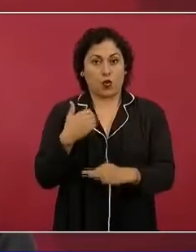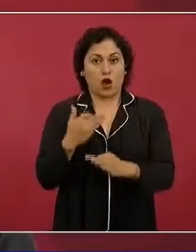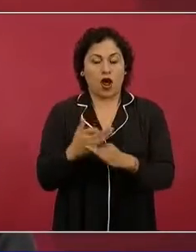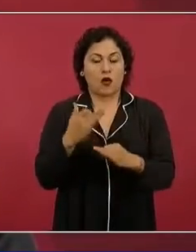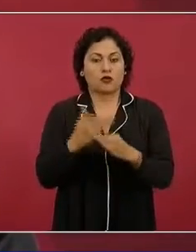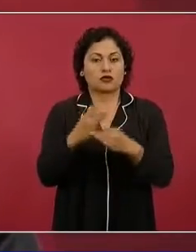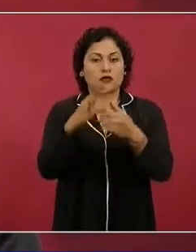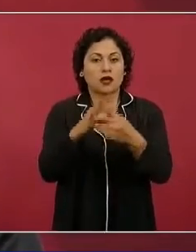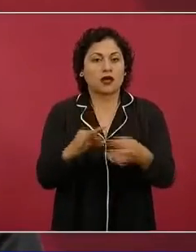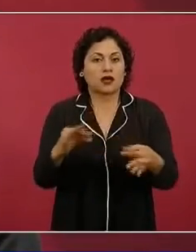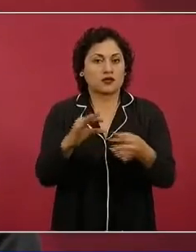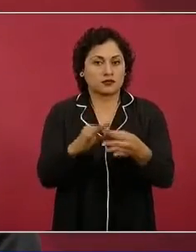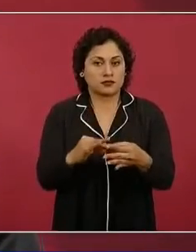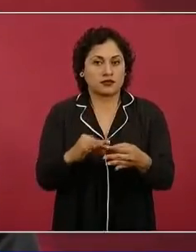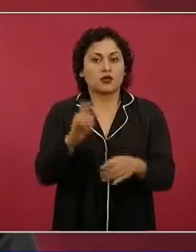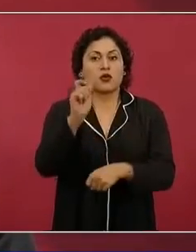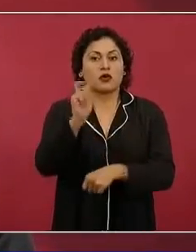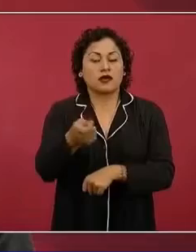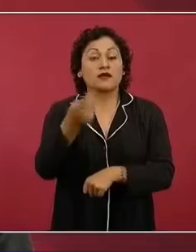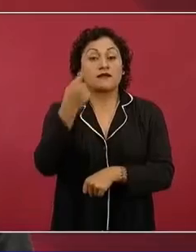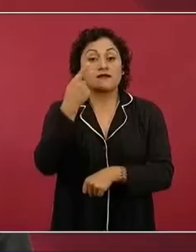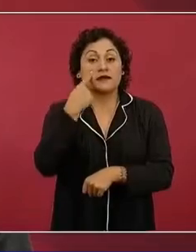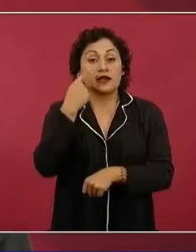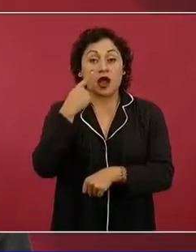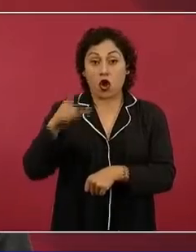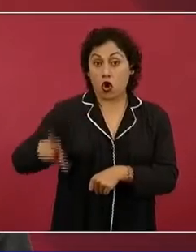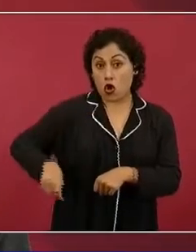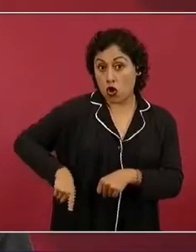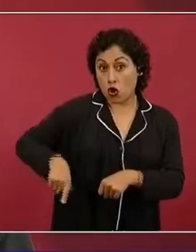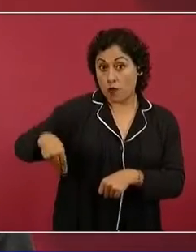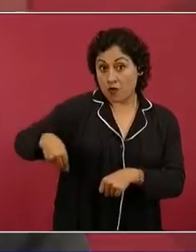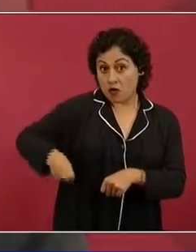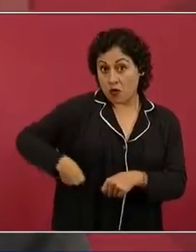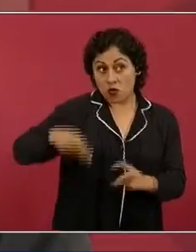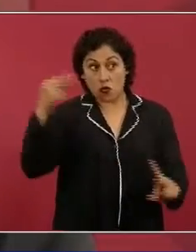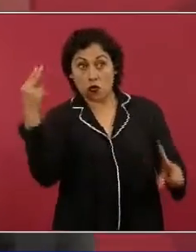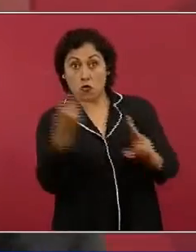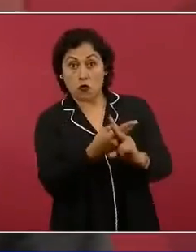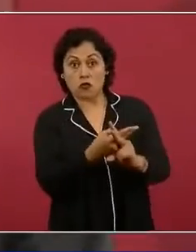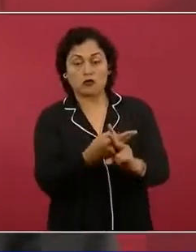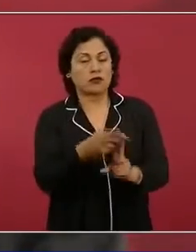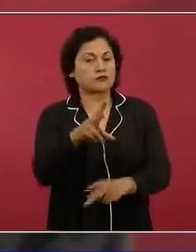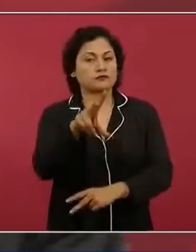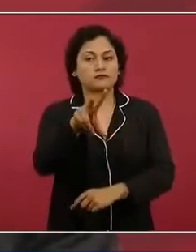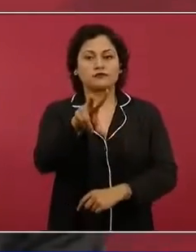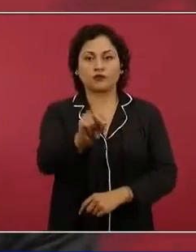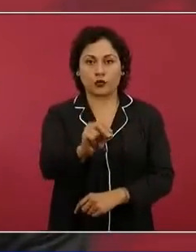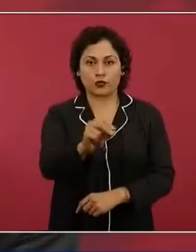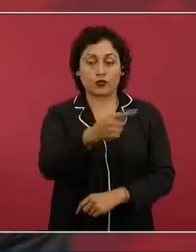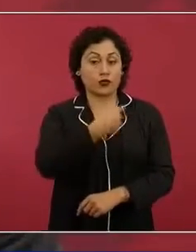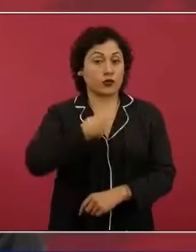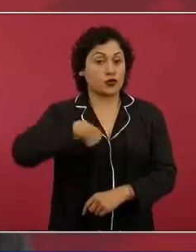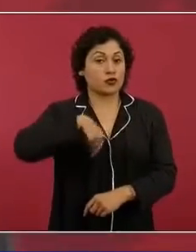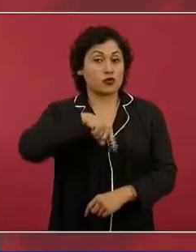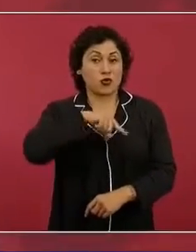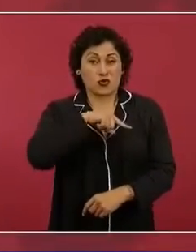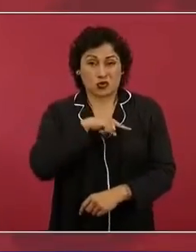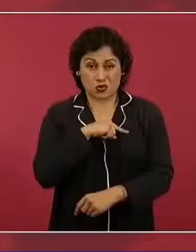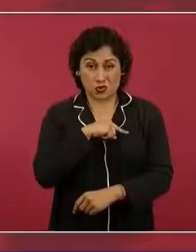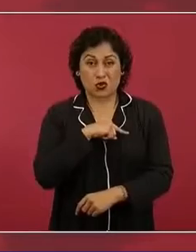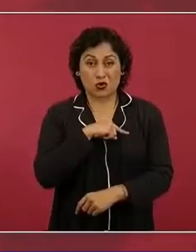no son crímenes de Estado, nunca jamás nosotros vamos